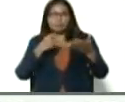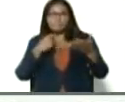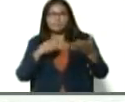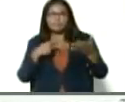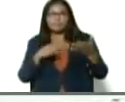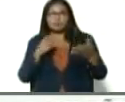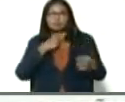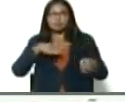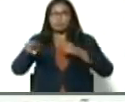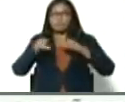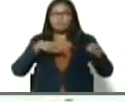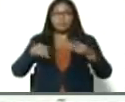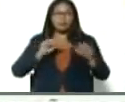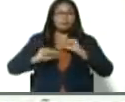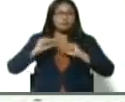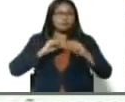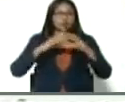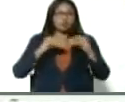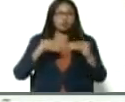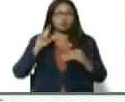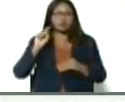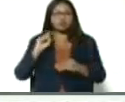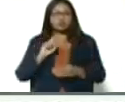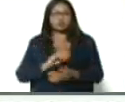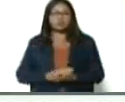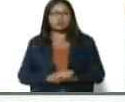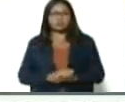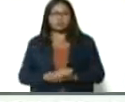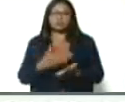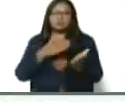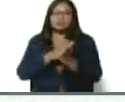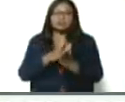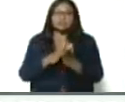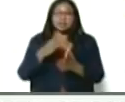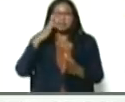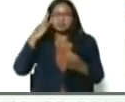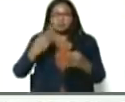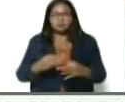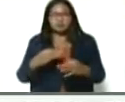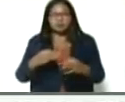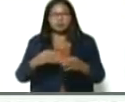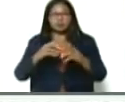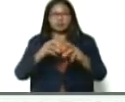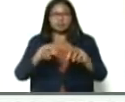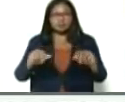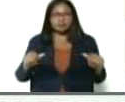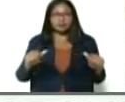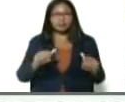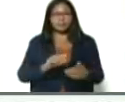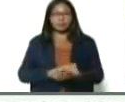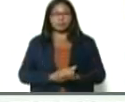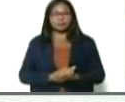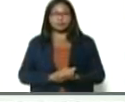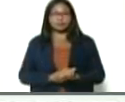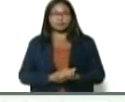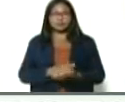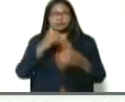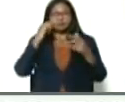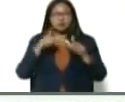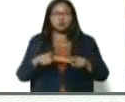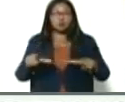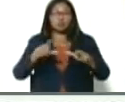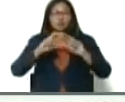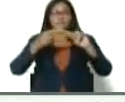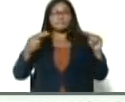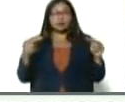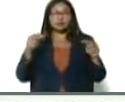dando órdenes, moviendo todo lo que hay que mover para garantizar la seguridad del campo, la seguridad de los cuadrantes